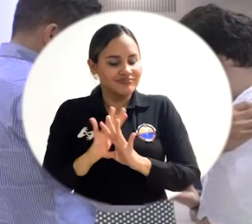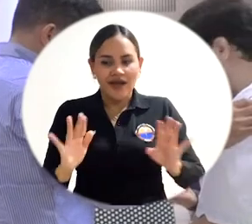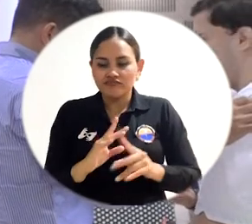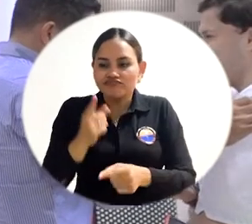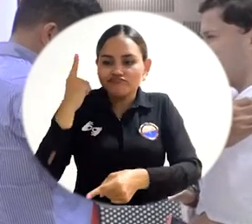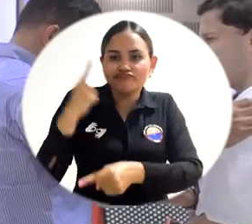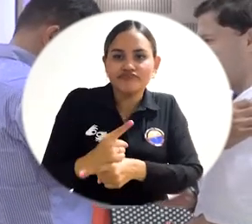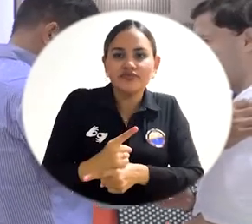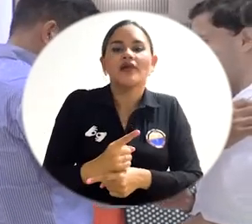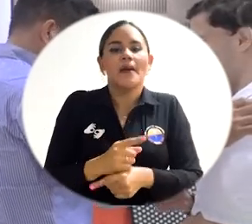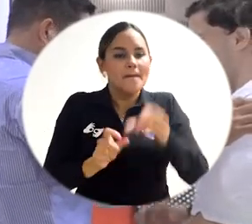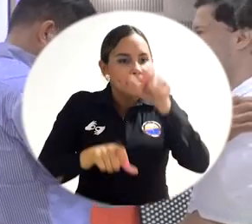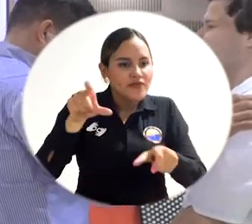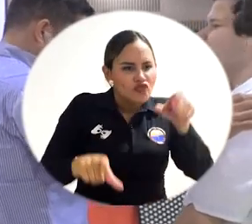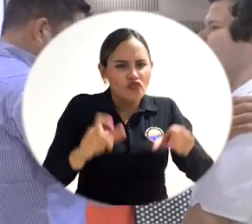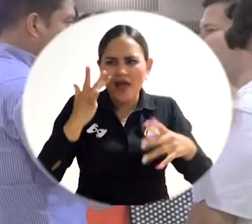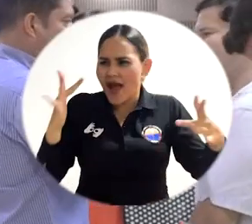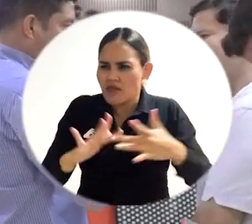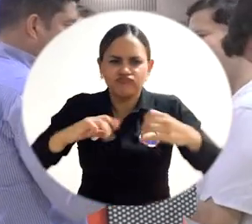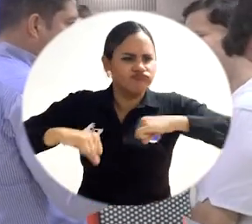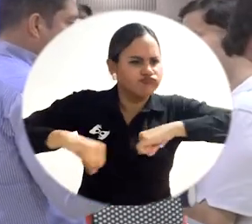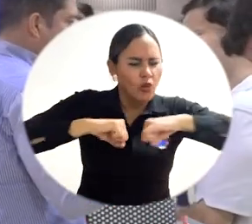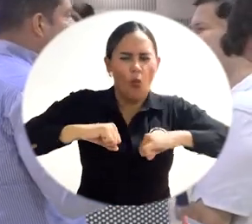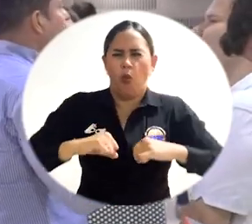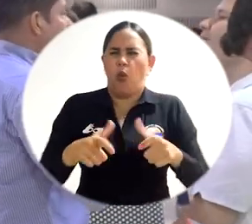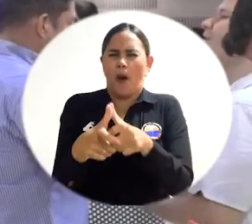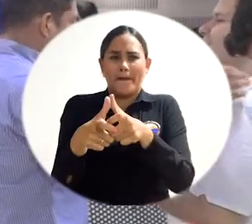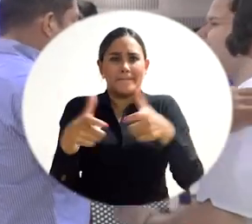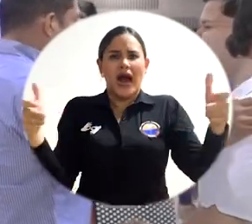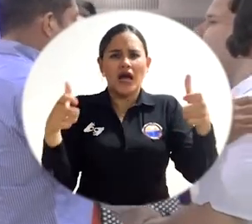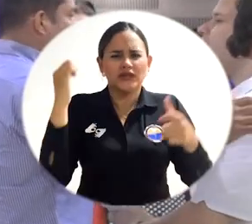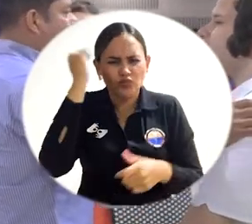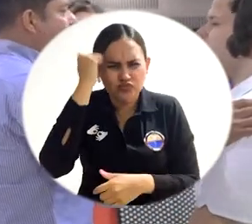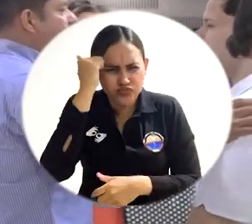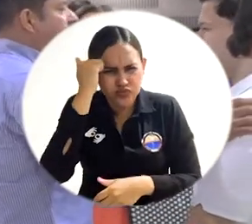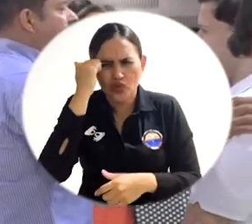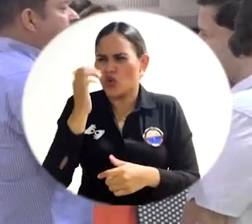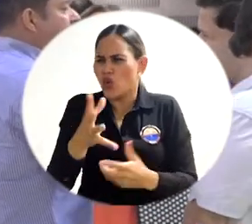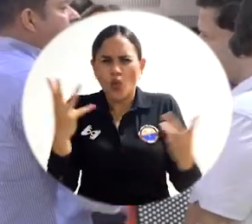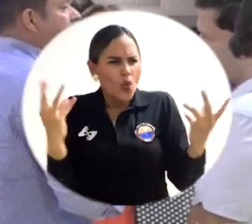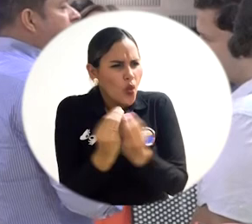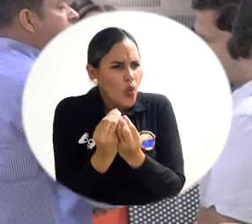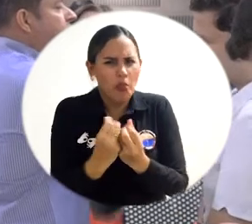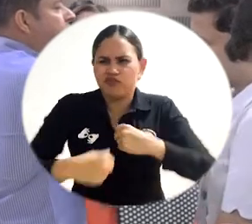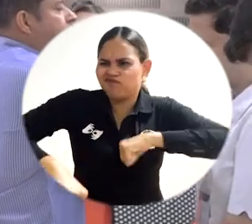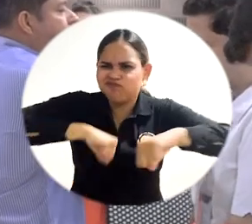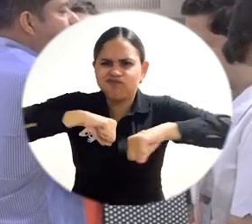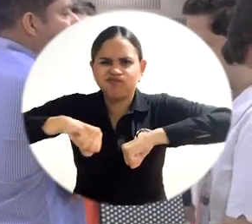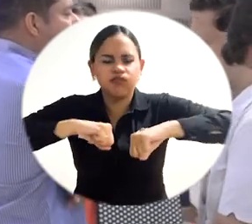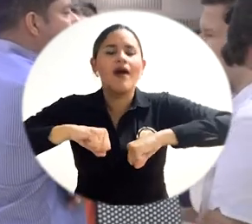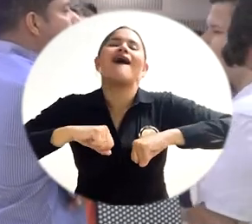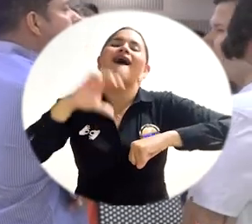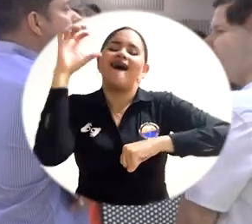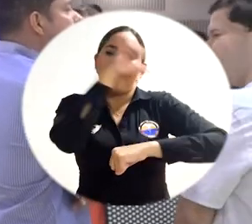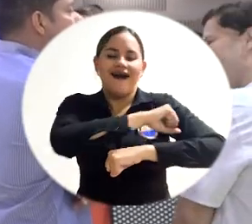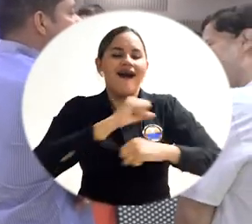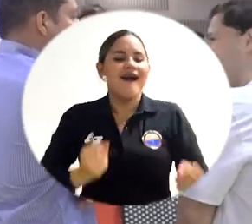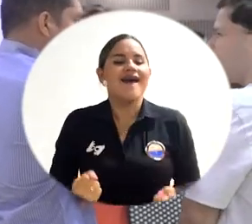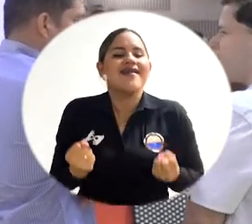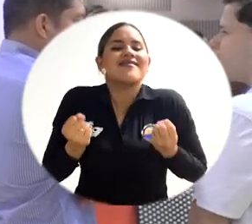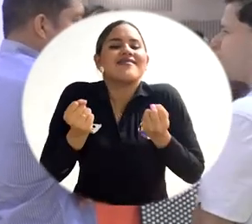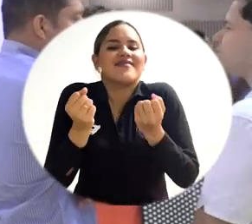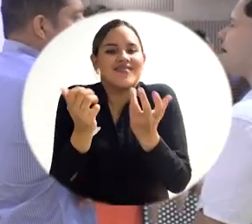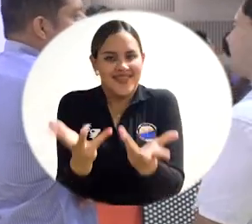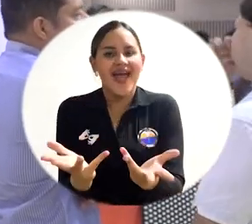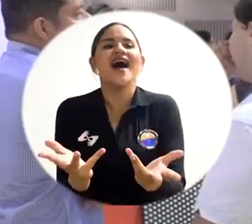y es una realidad con personas probas y honorables, tantos profesores, del rector, de todo su equipo, que están regalándole